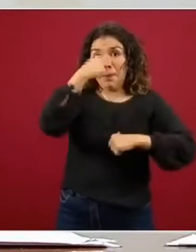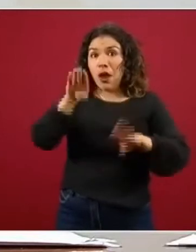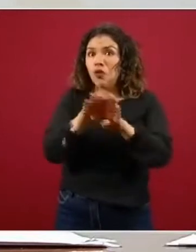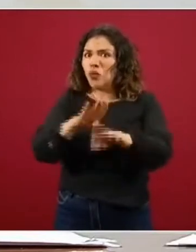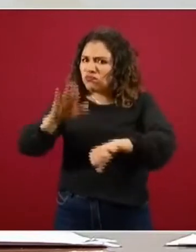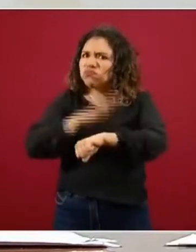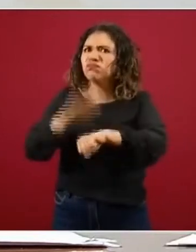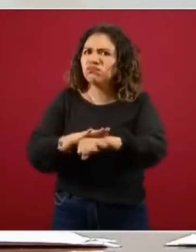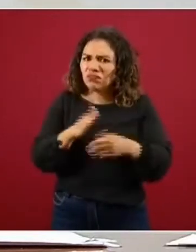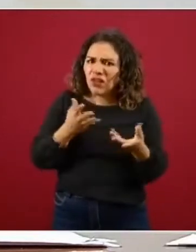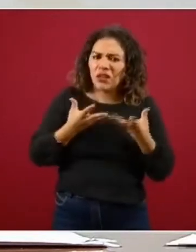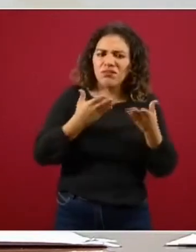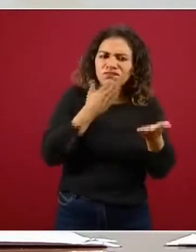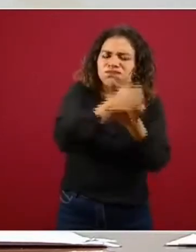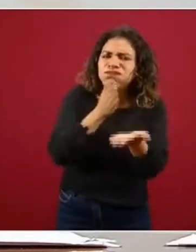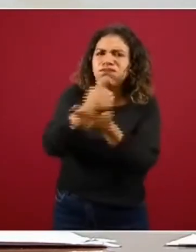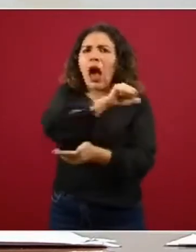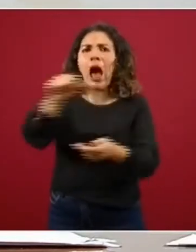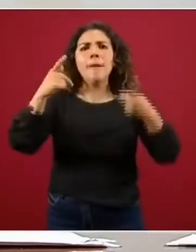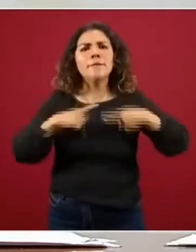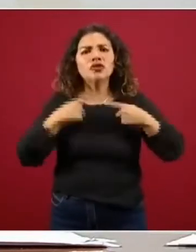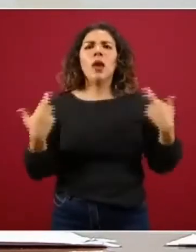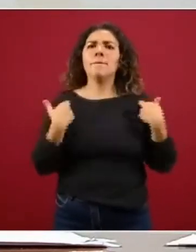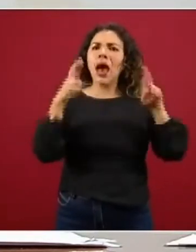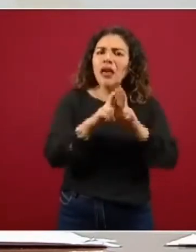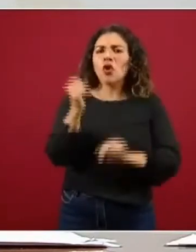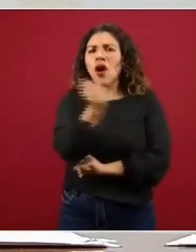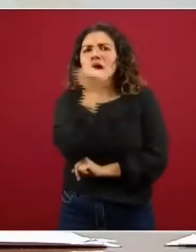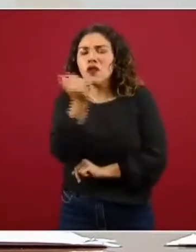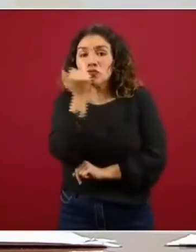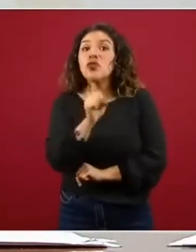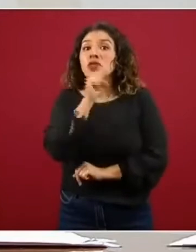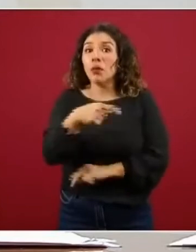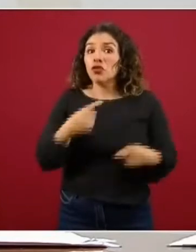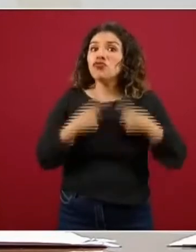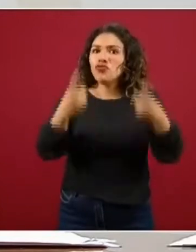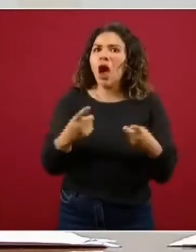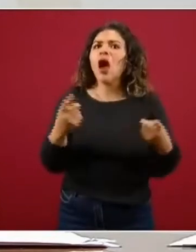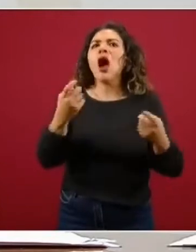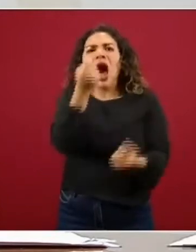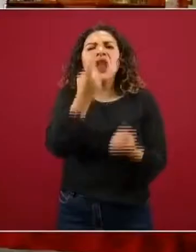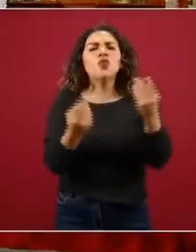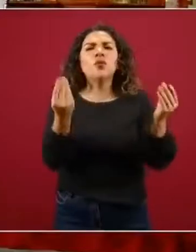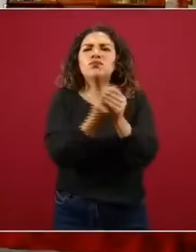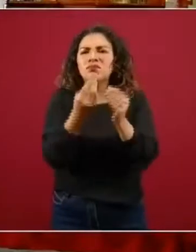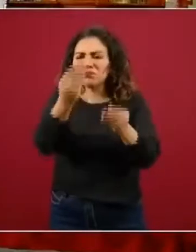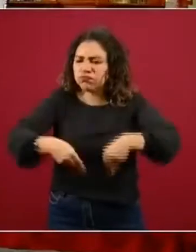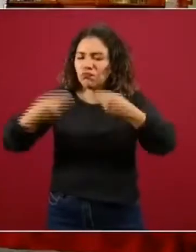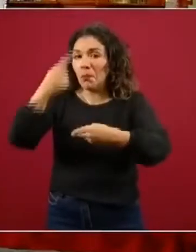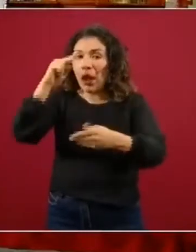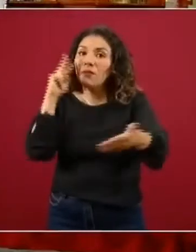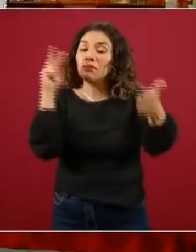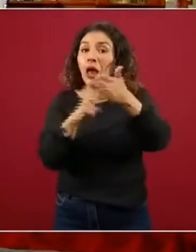calidad a educandos y educadores. Aportamos incluso contenidos y pensamos